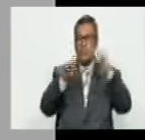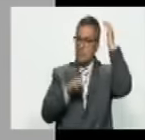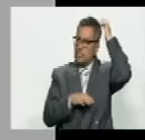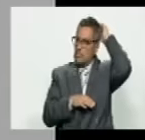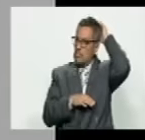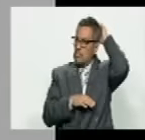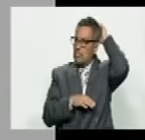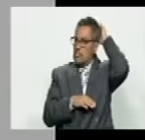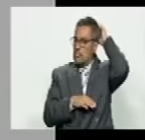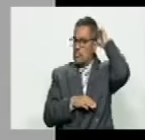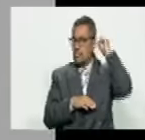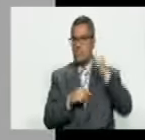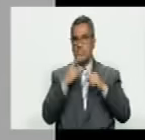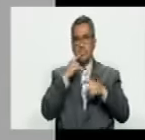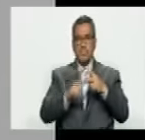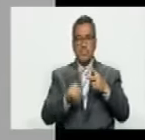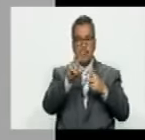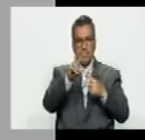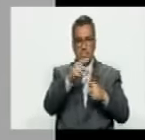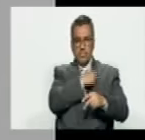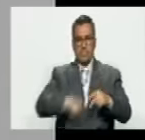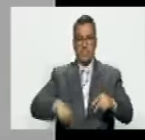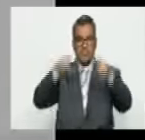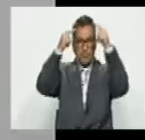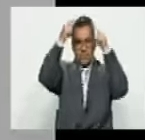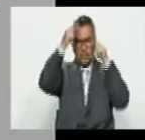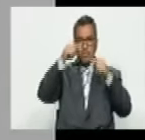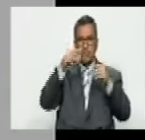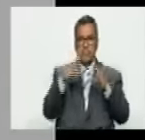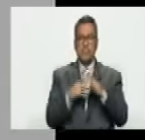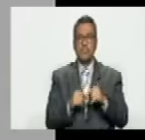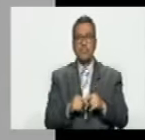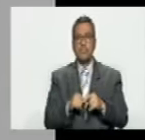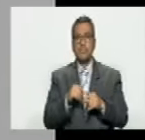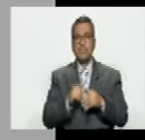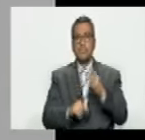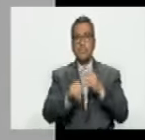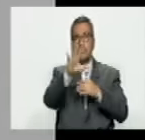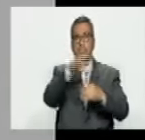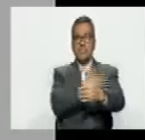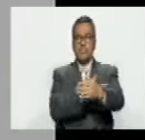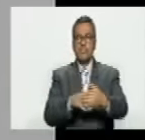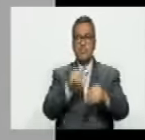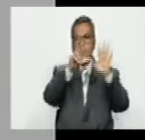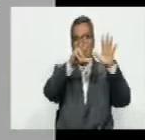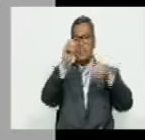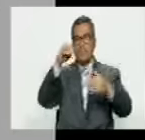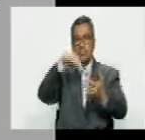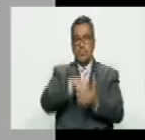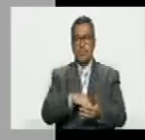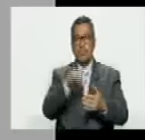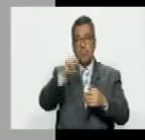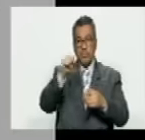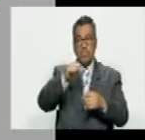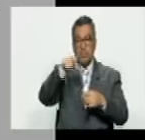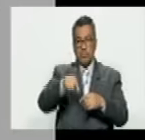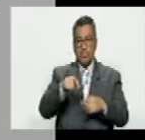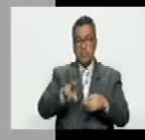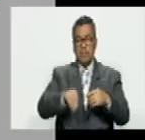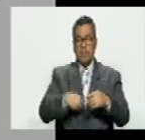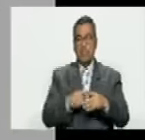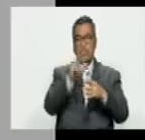revocatorio el no que el presidente Chávez no se vaya 5.800.000 y el sí que se fuera